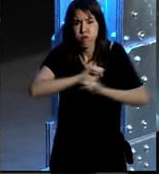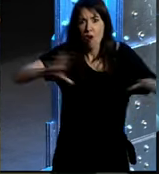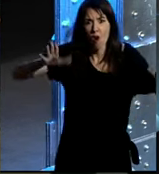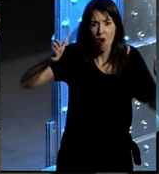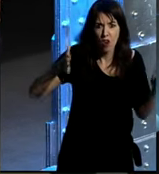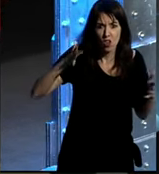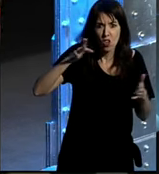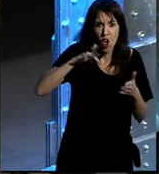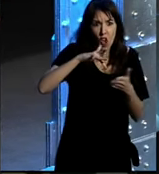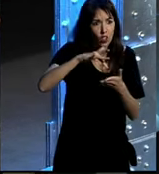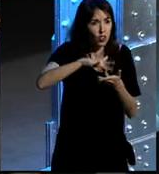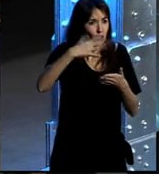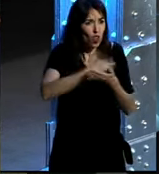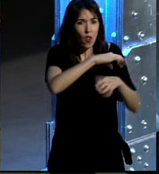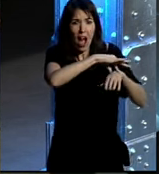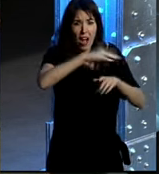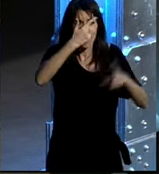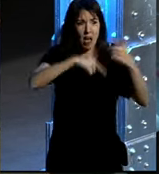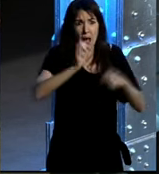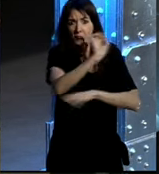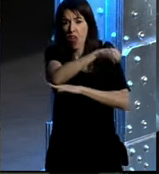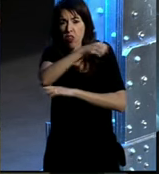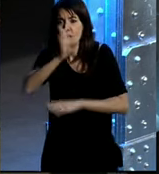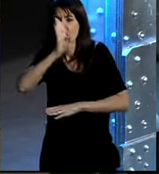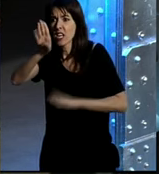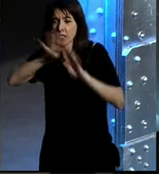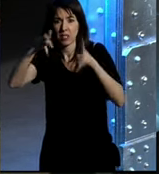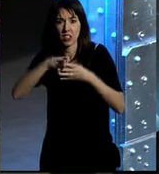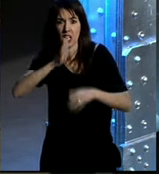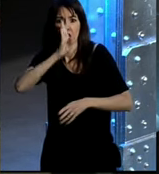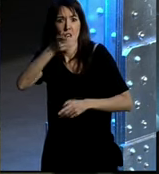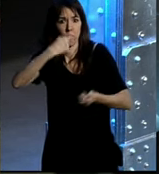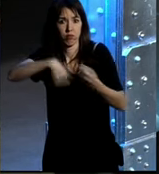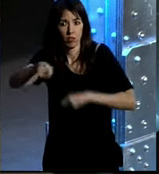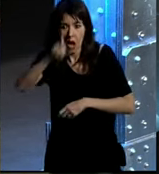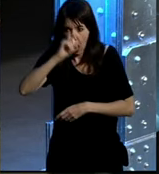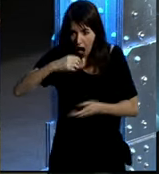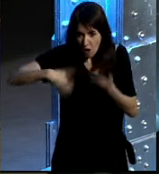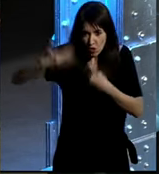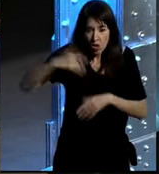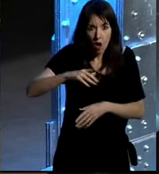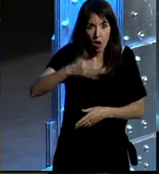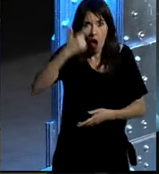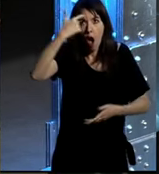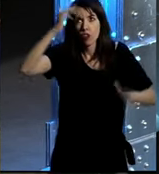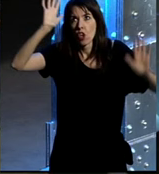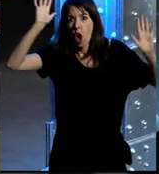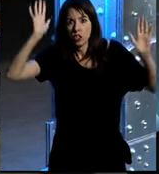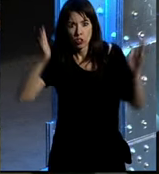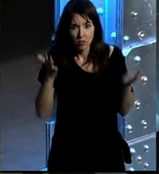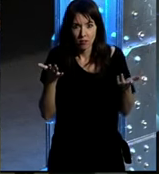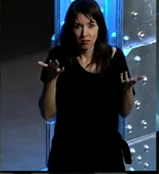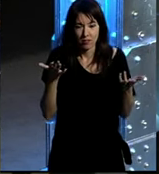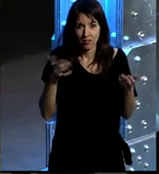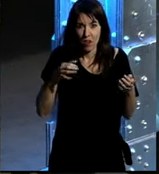se saltaba todas las agencias de viaje y hacía negocio directamente algunos os acordaréis de aquello fue como oh Dios mío donde